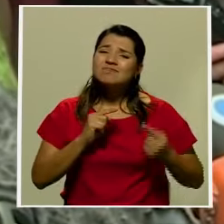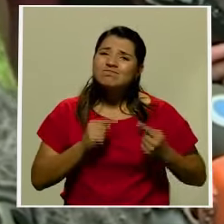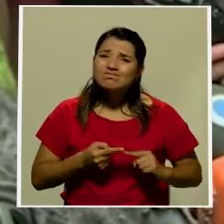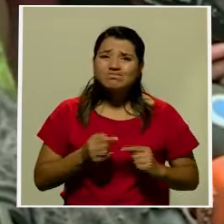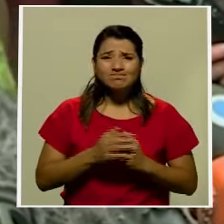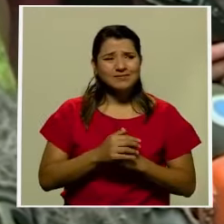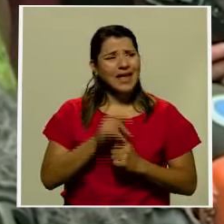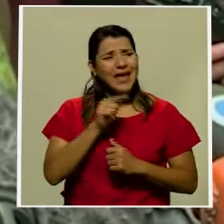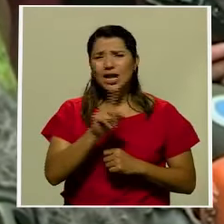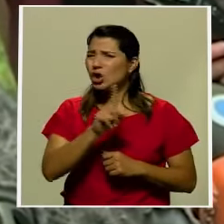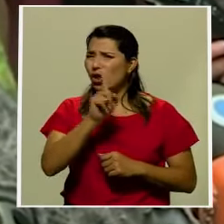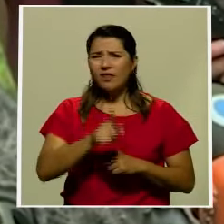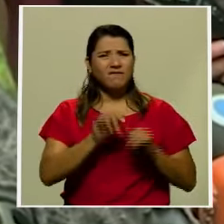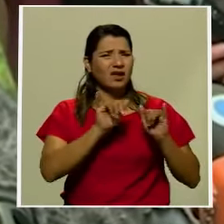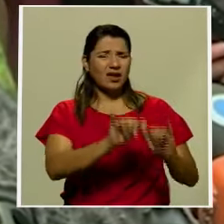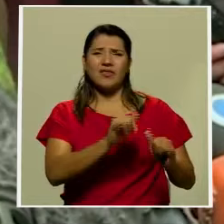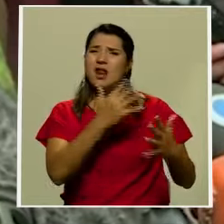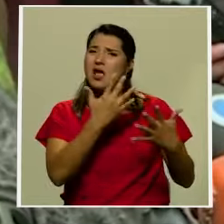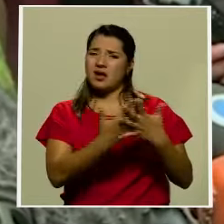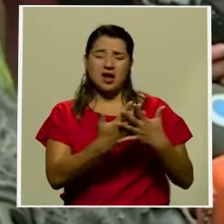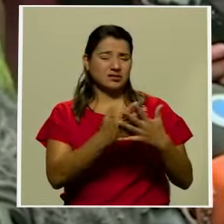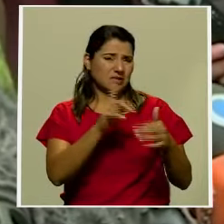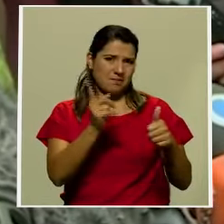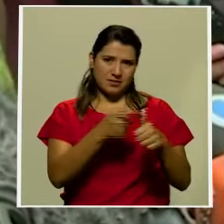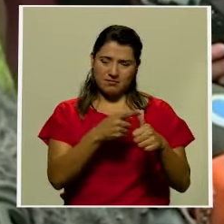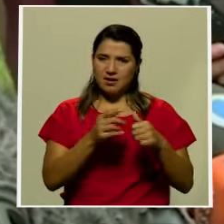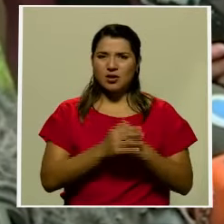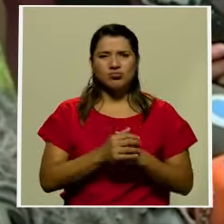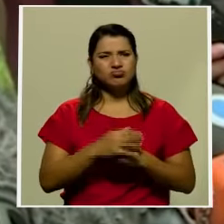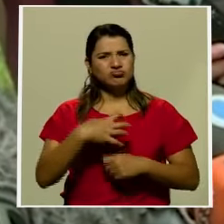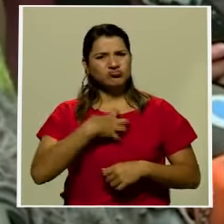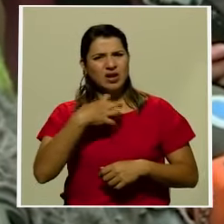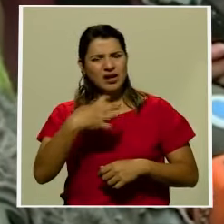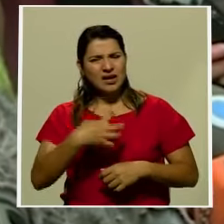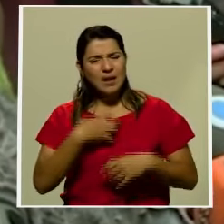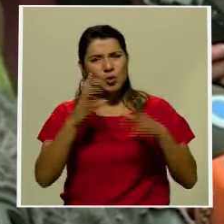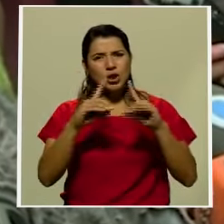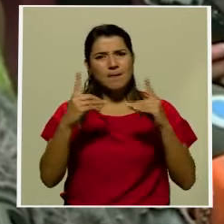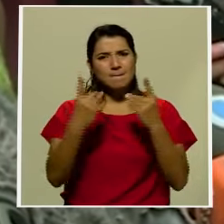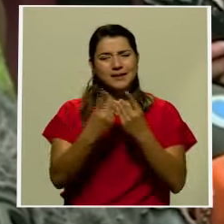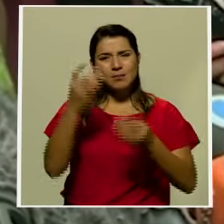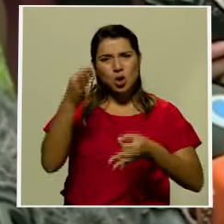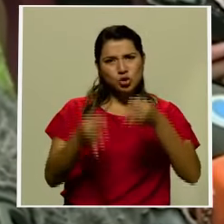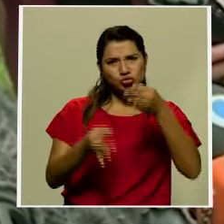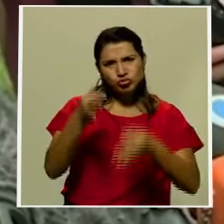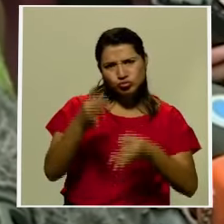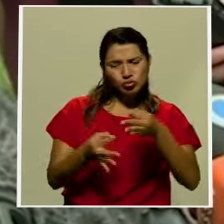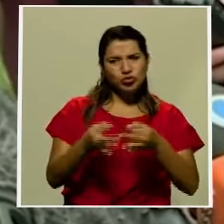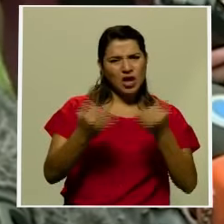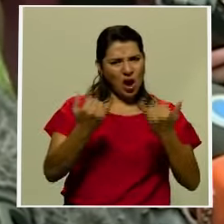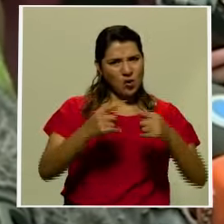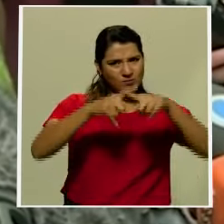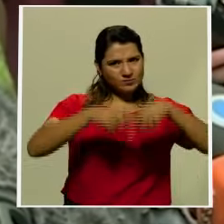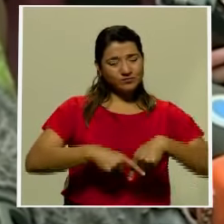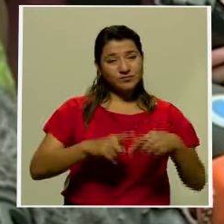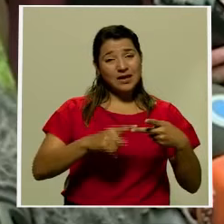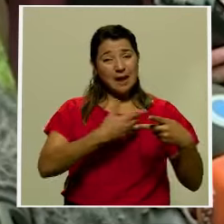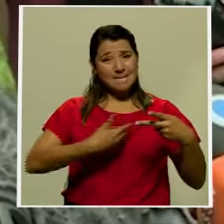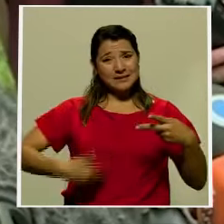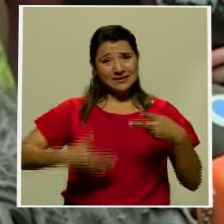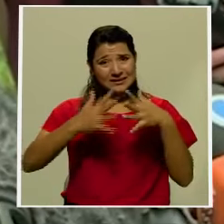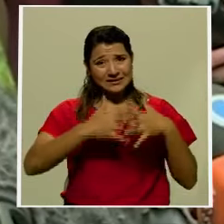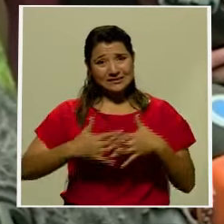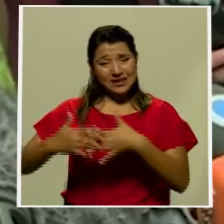no debería estar en la prisión de Belmarsh en primer lugar. Reclamo al Departamento de Justicia que retire los cargos y al presidente de Estados